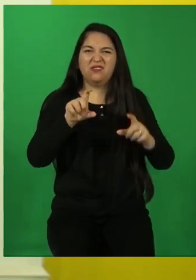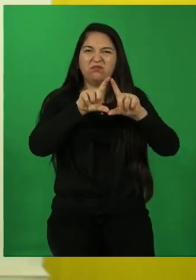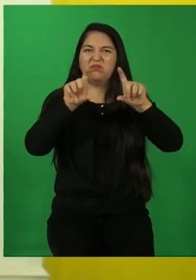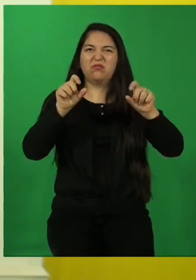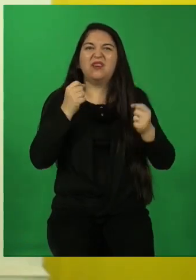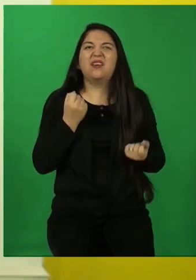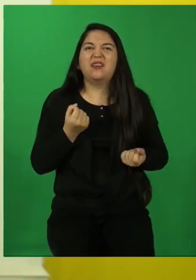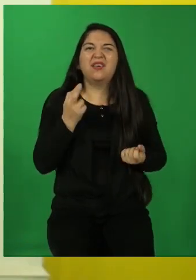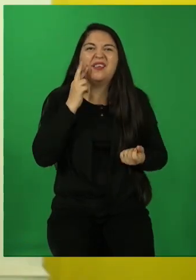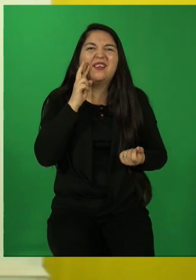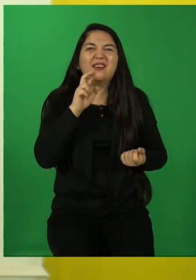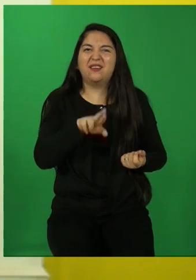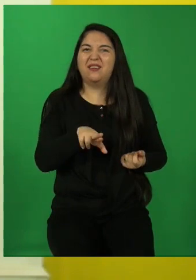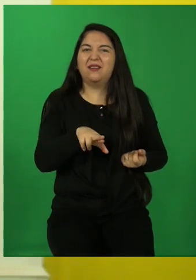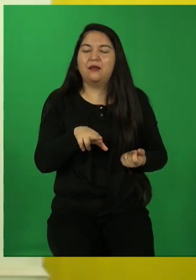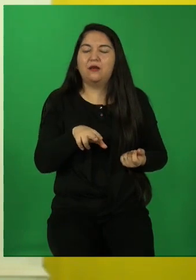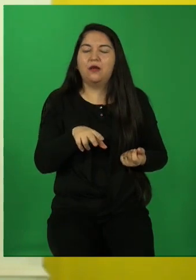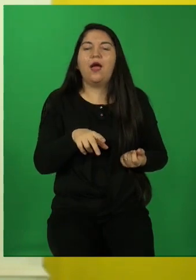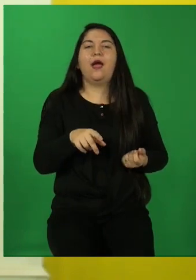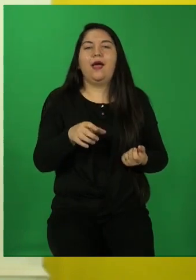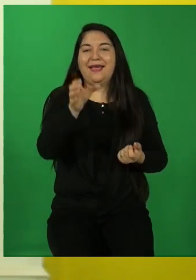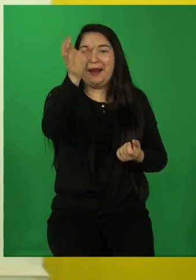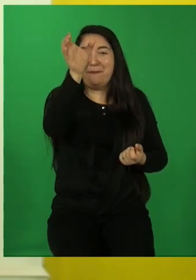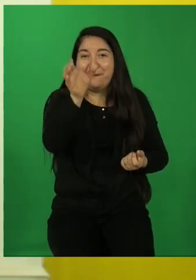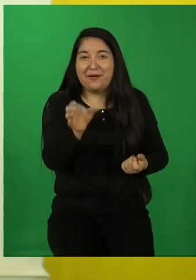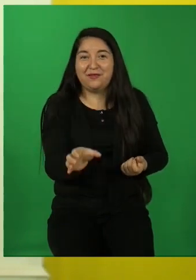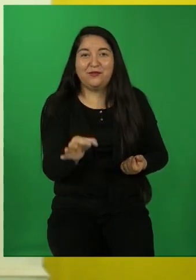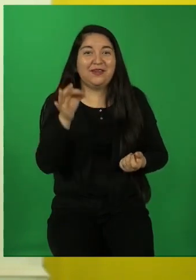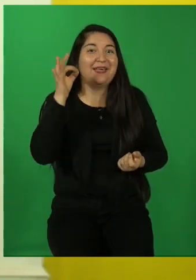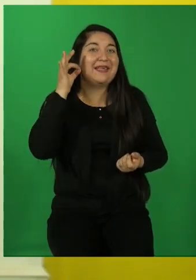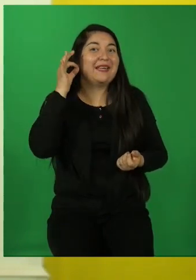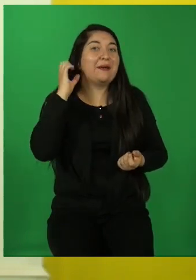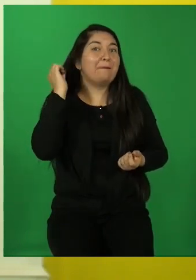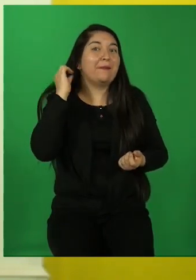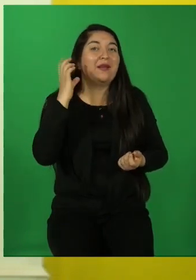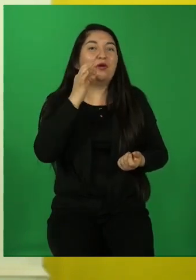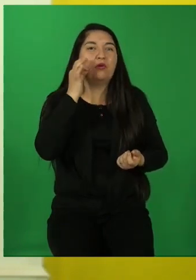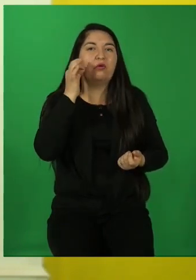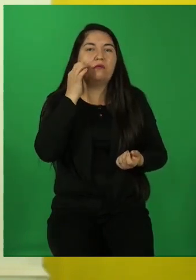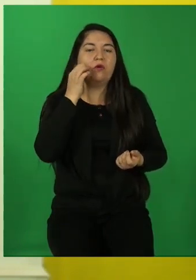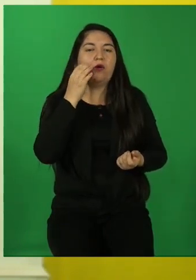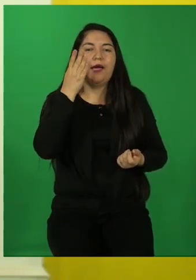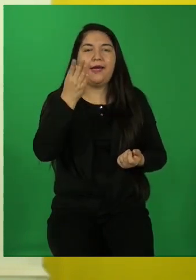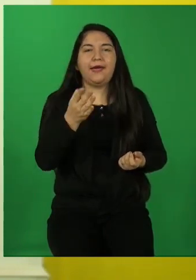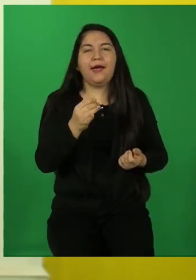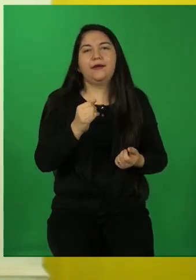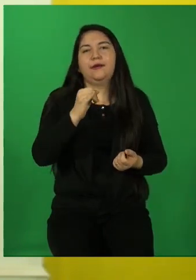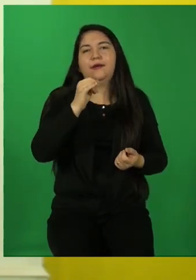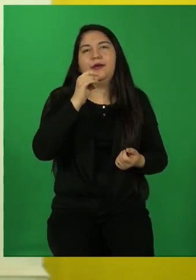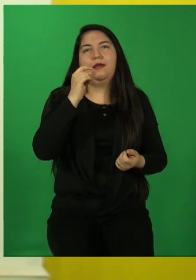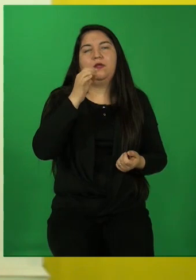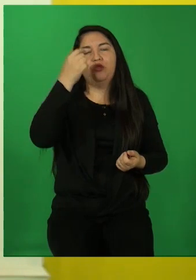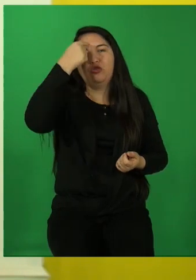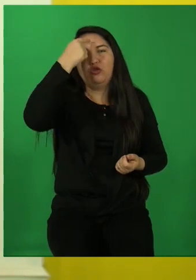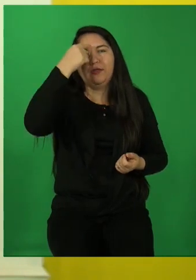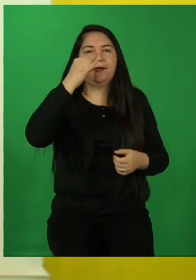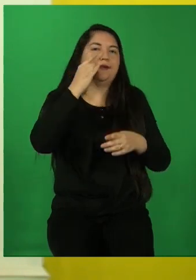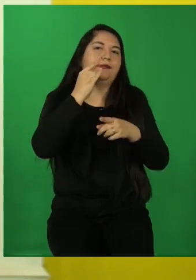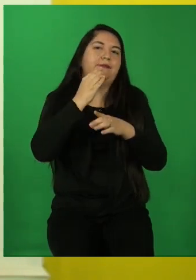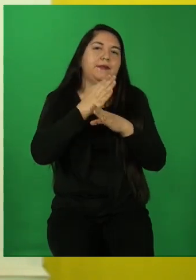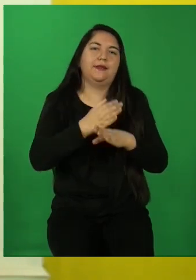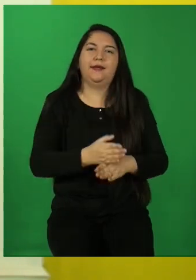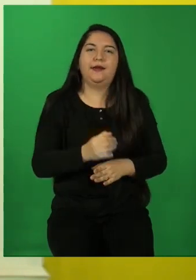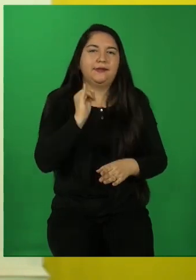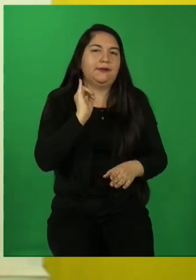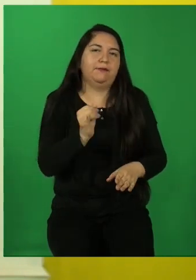nada, que son tontas, y no necesariamente es así. No porque el color del pelo nos dice cuánto